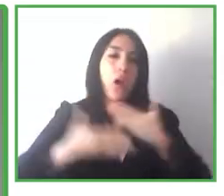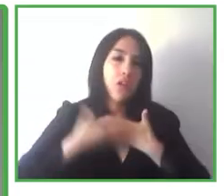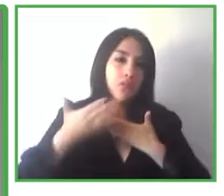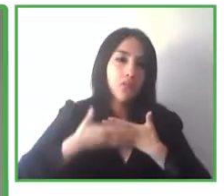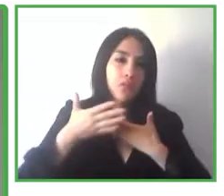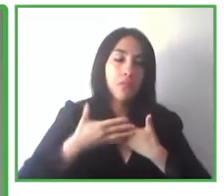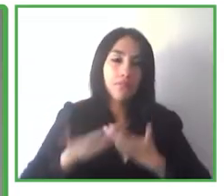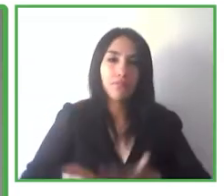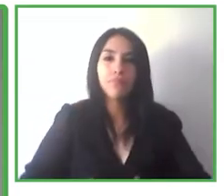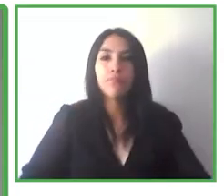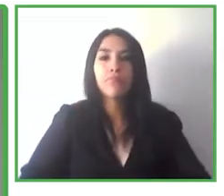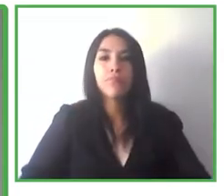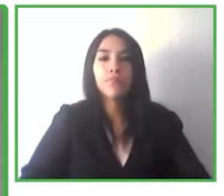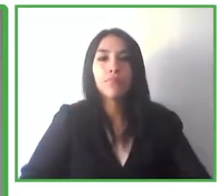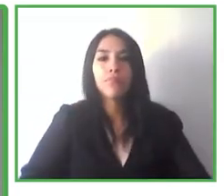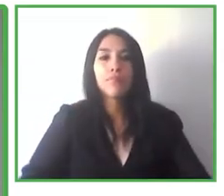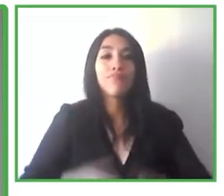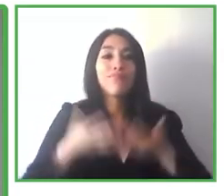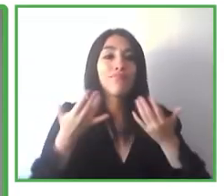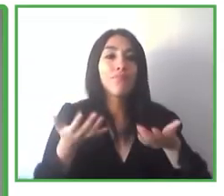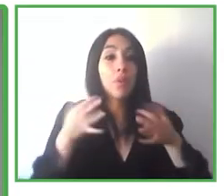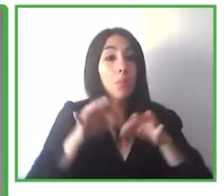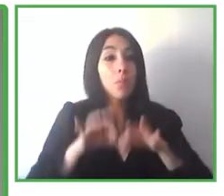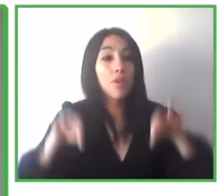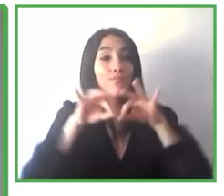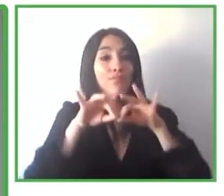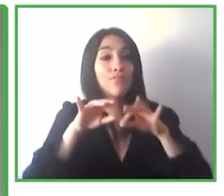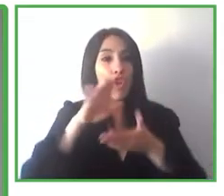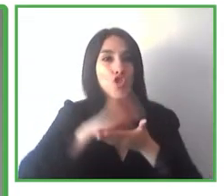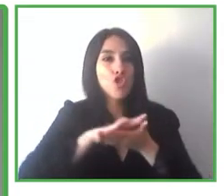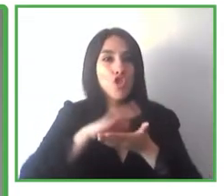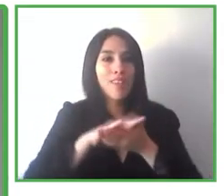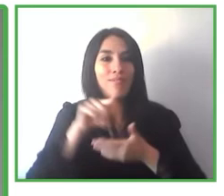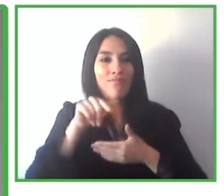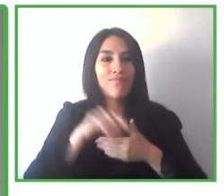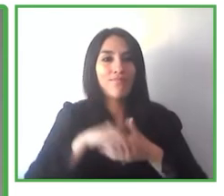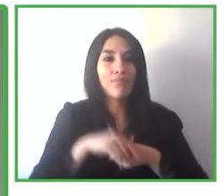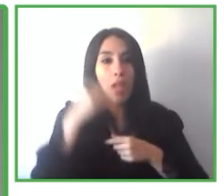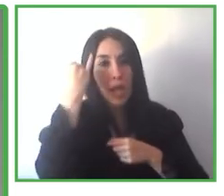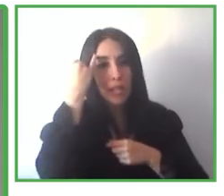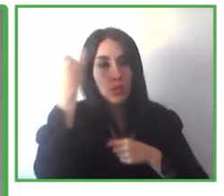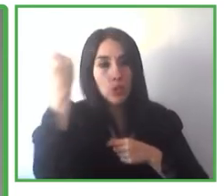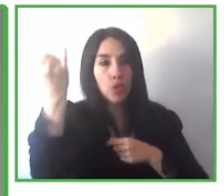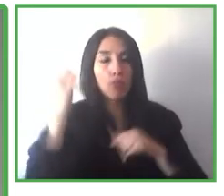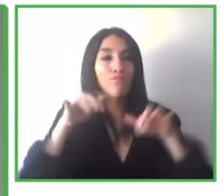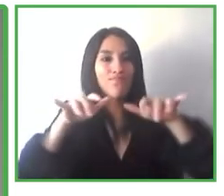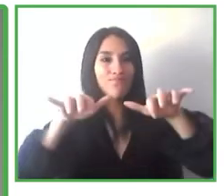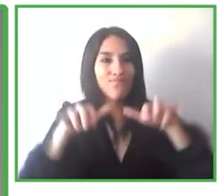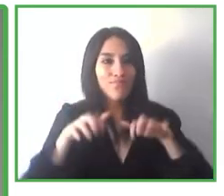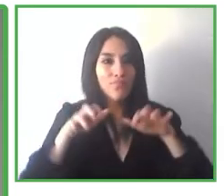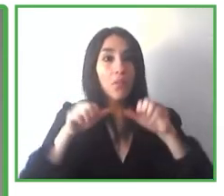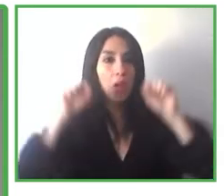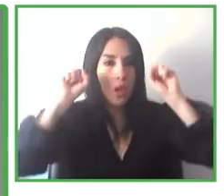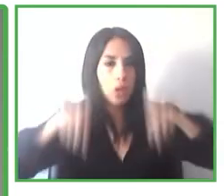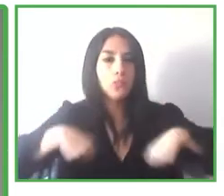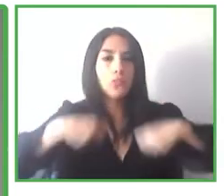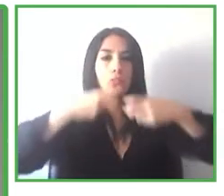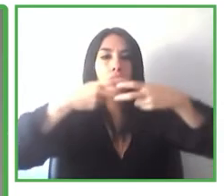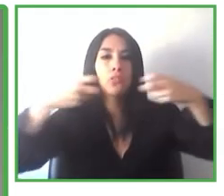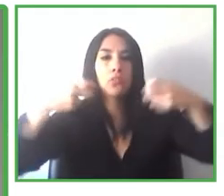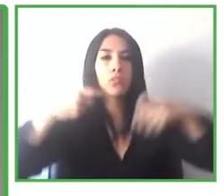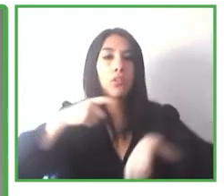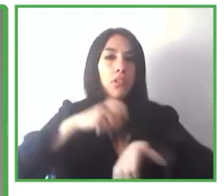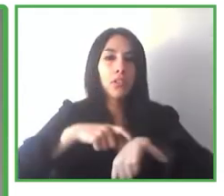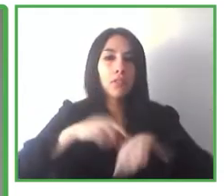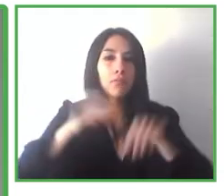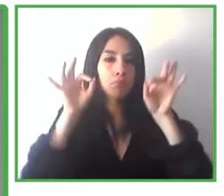en clases en tiempo real la inteligencia artificial permite el subtitulado en tiempo real, con lo cual esto se tiene que dar,